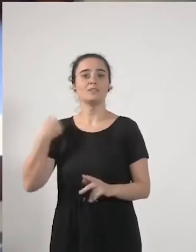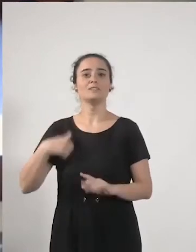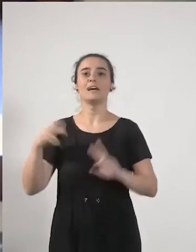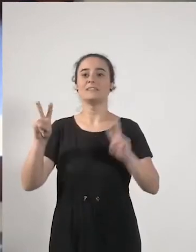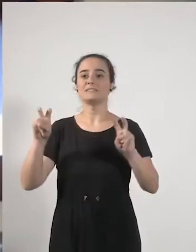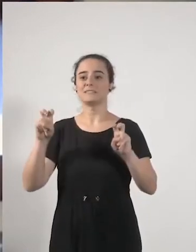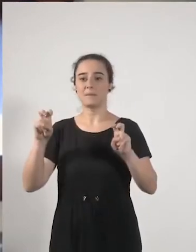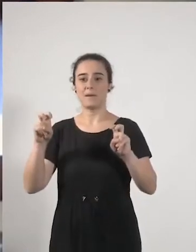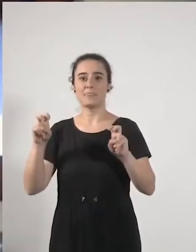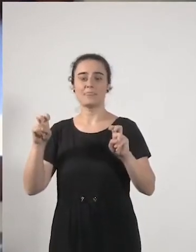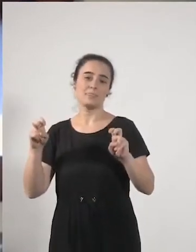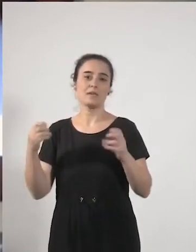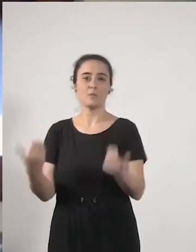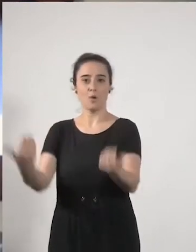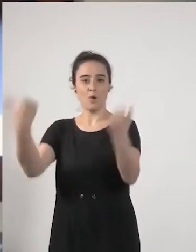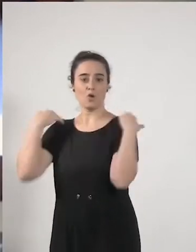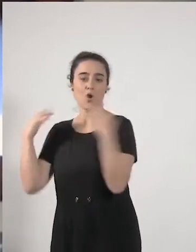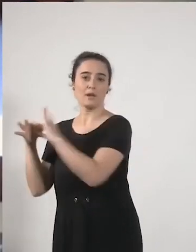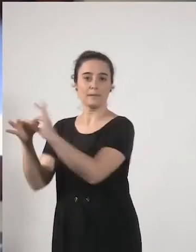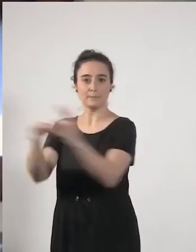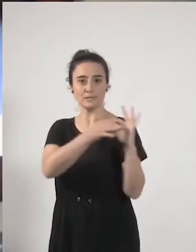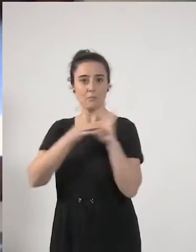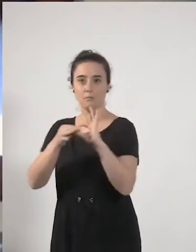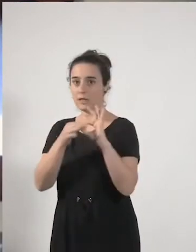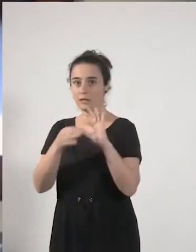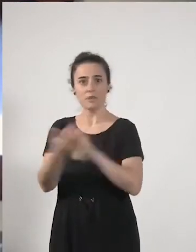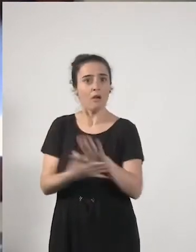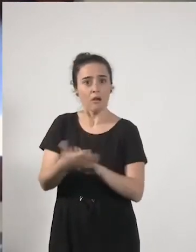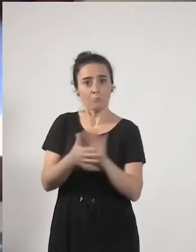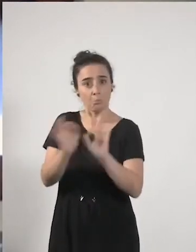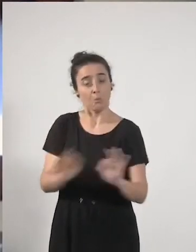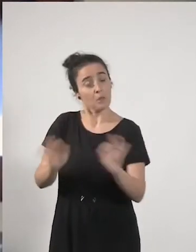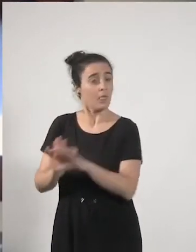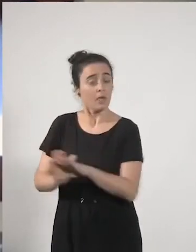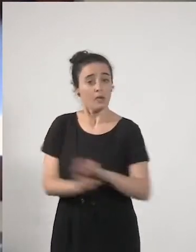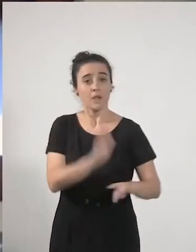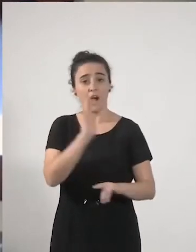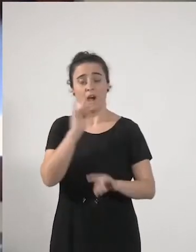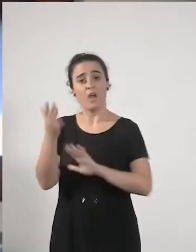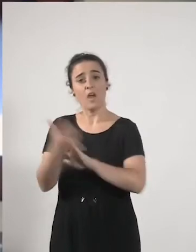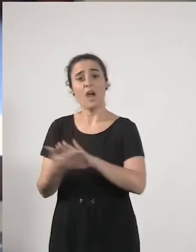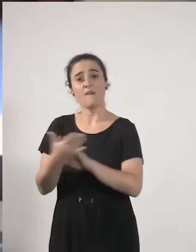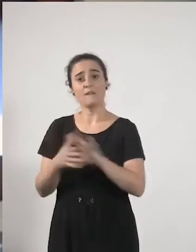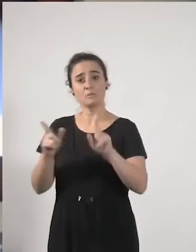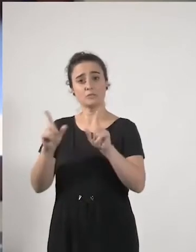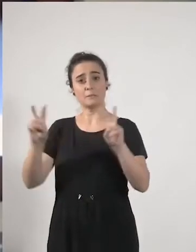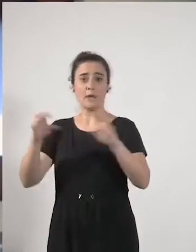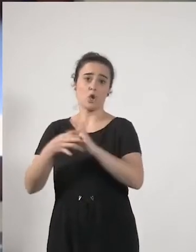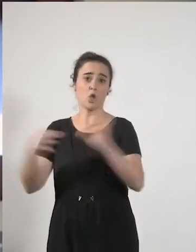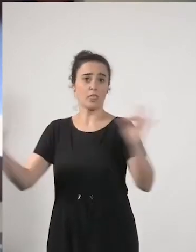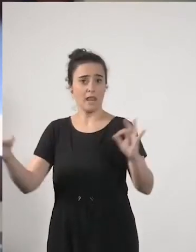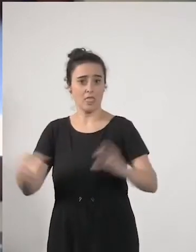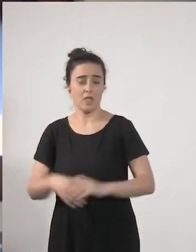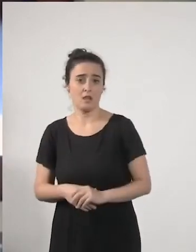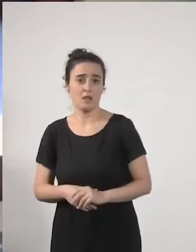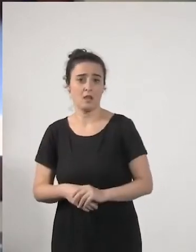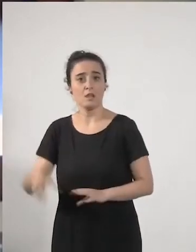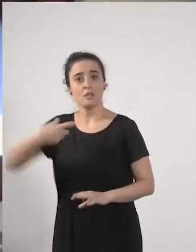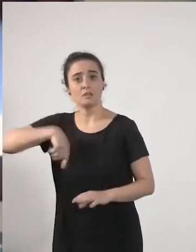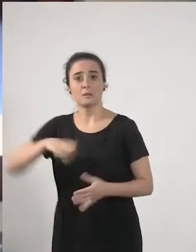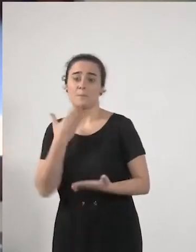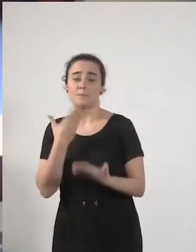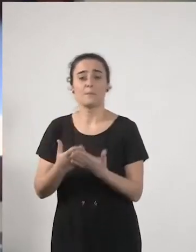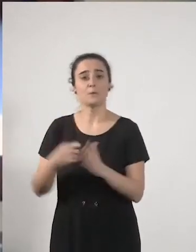corresponsabilidad y ahora se vuelve a hablar exclusivamente de conciliación y lo que se piden son medidas de